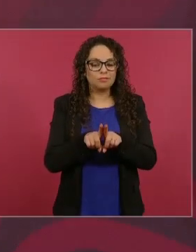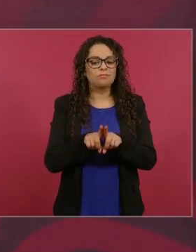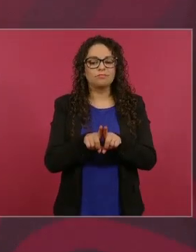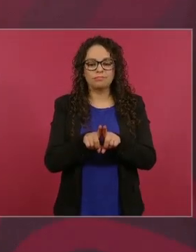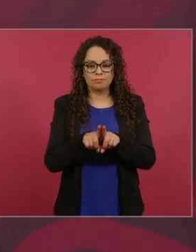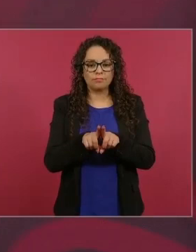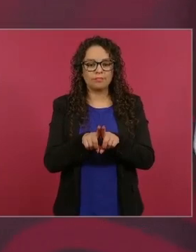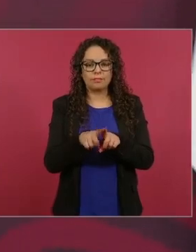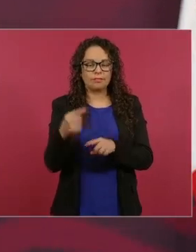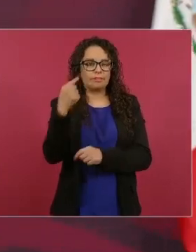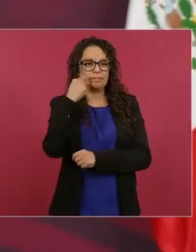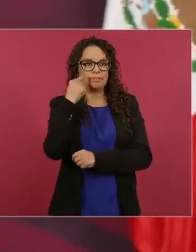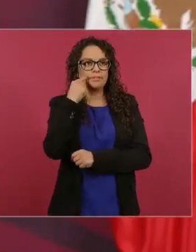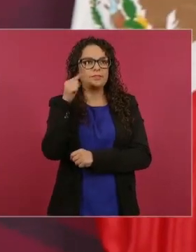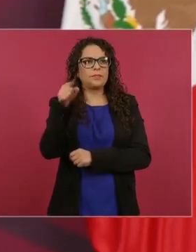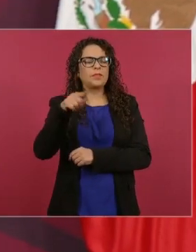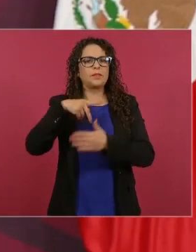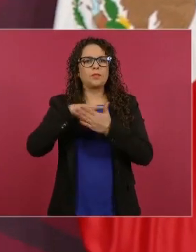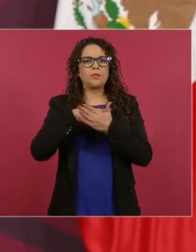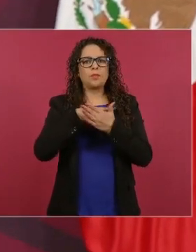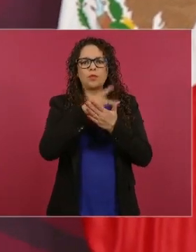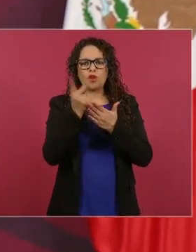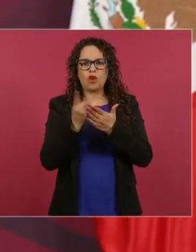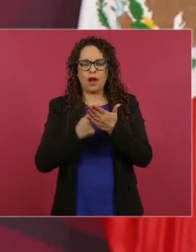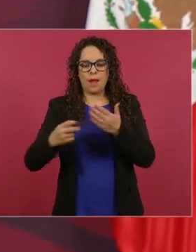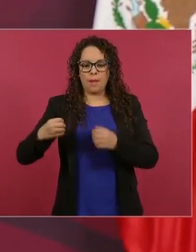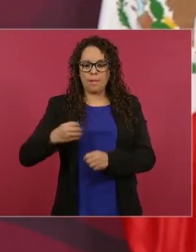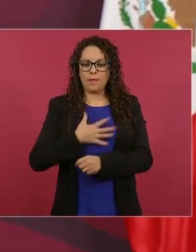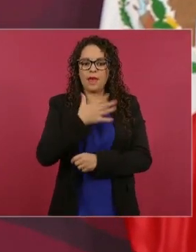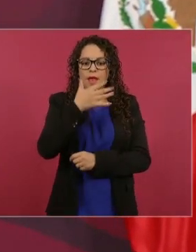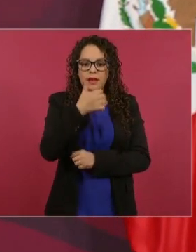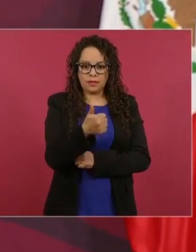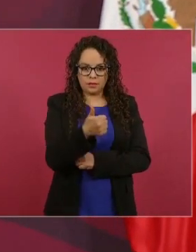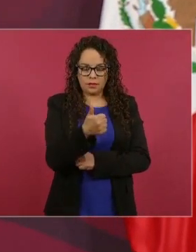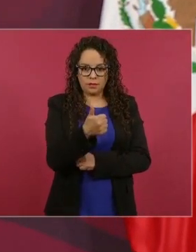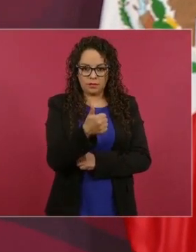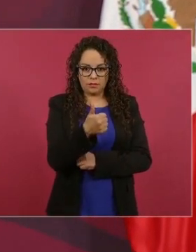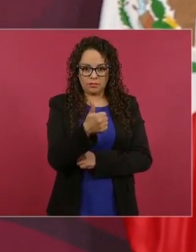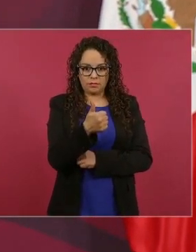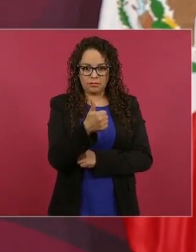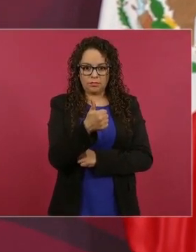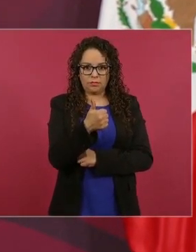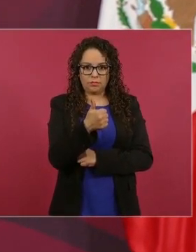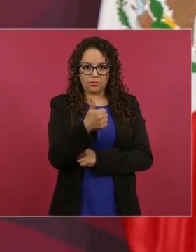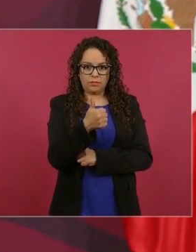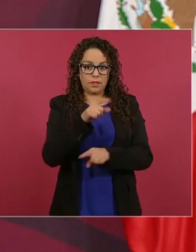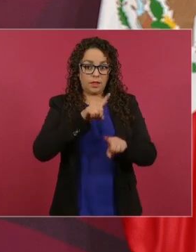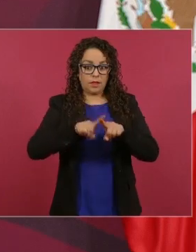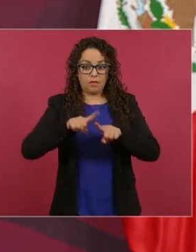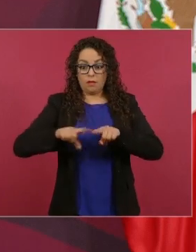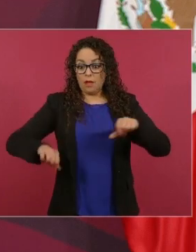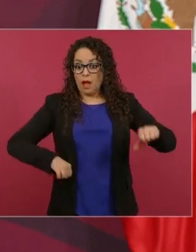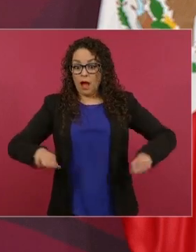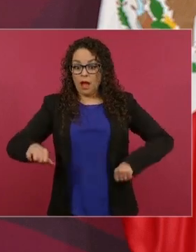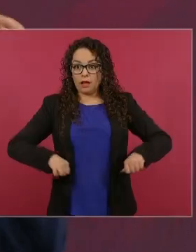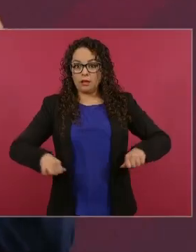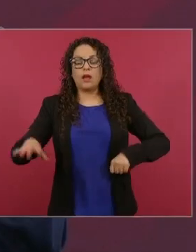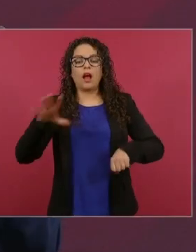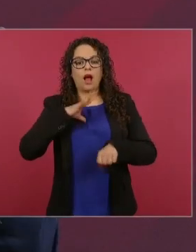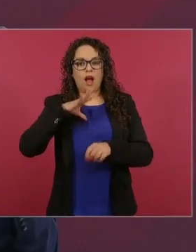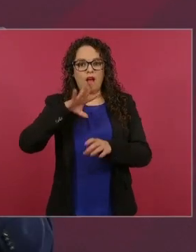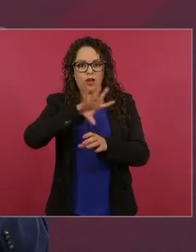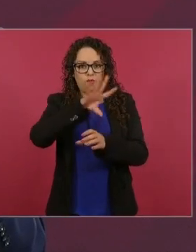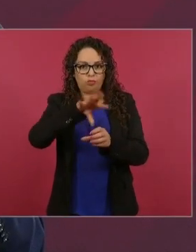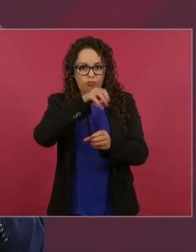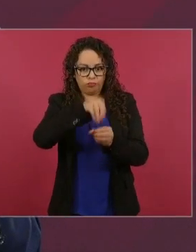programa de bienestar, que incluye muchas acciones, son